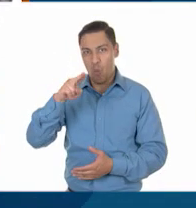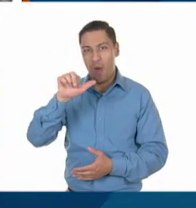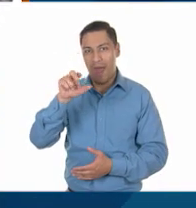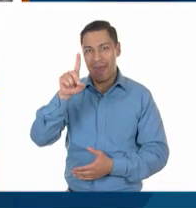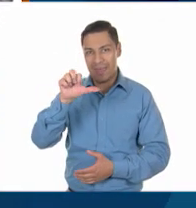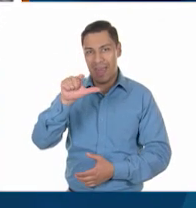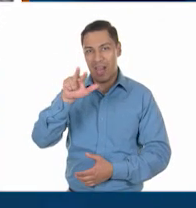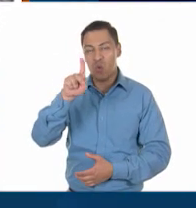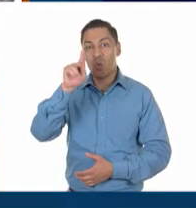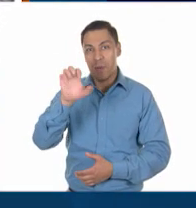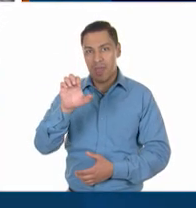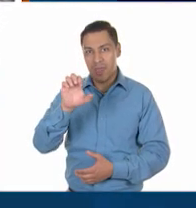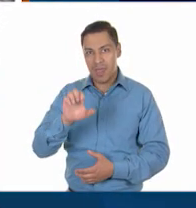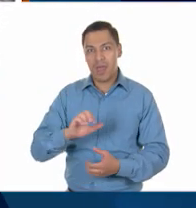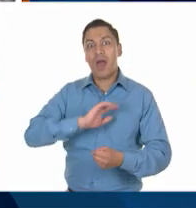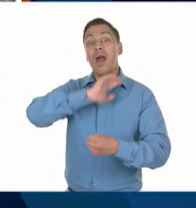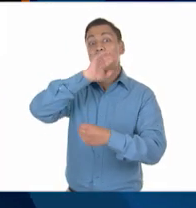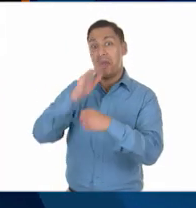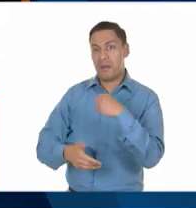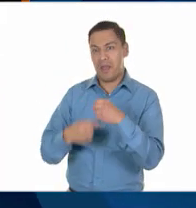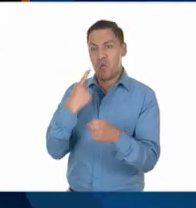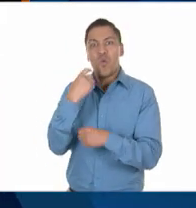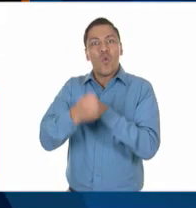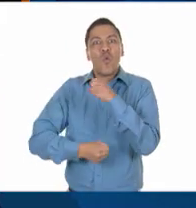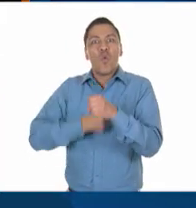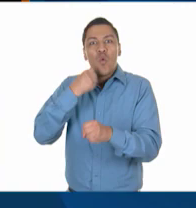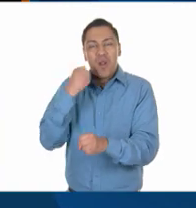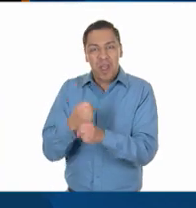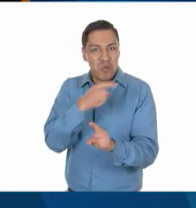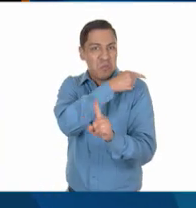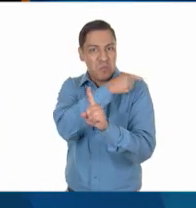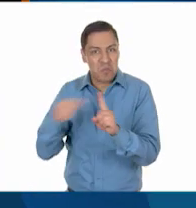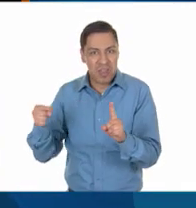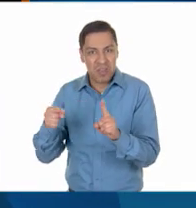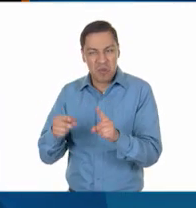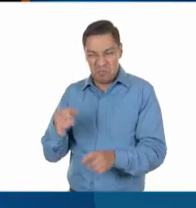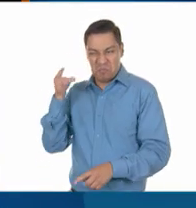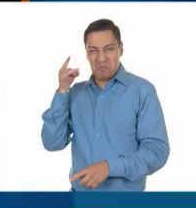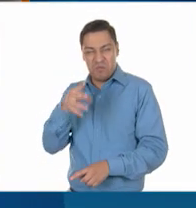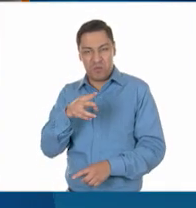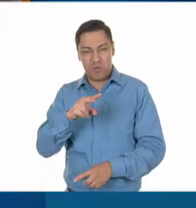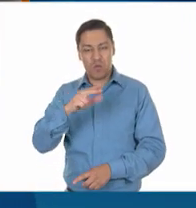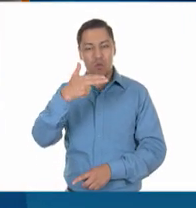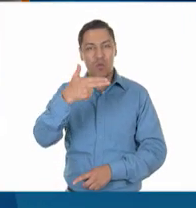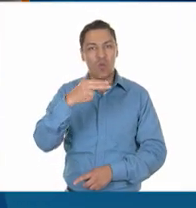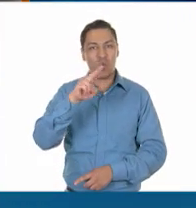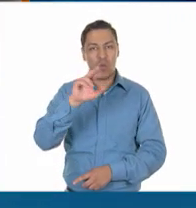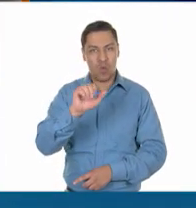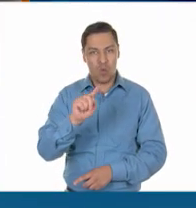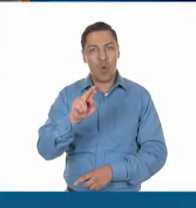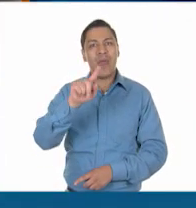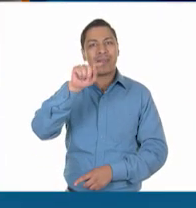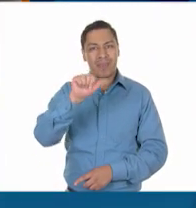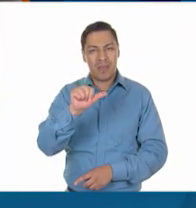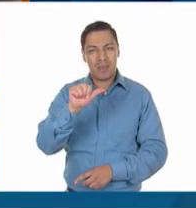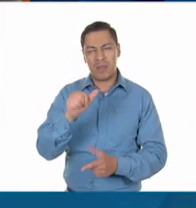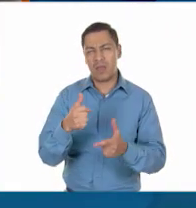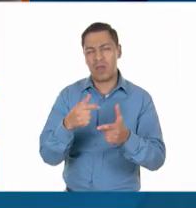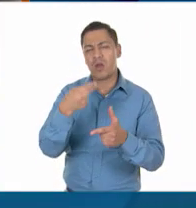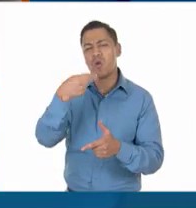derrotó en año y medio al gobierno usurpador de Huerta. Este movimiento se llamó